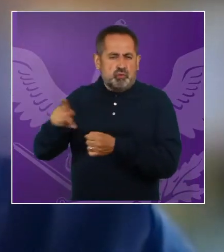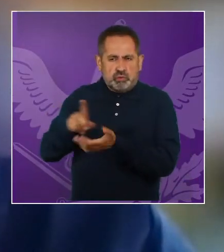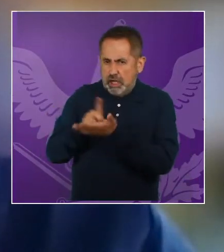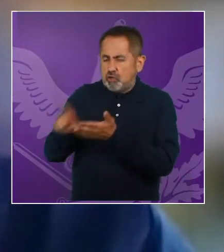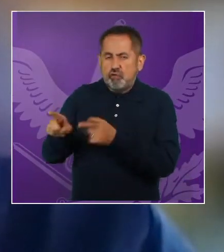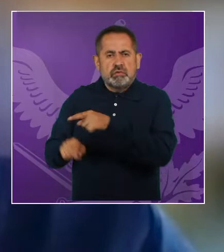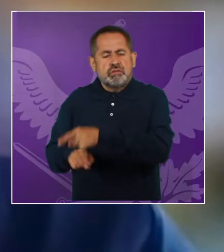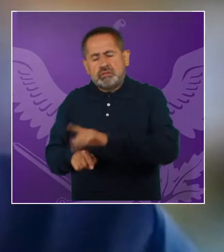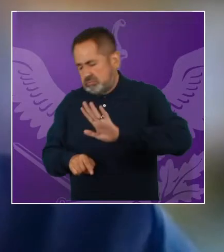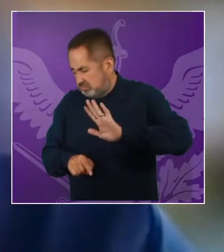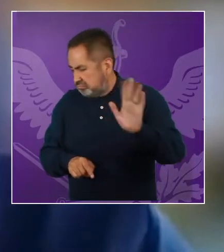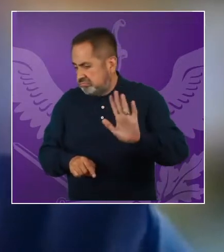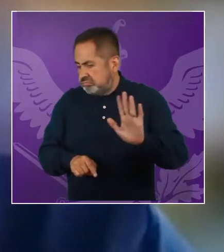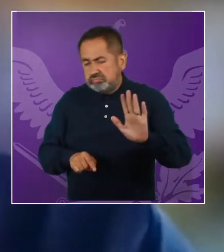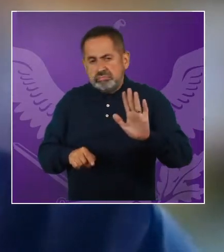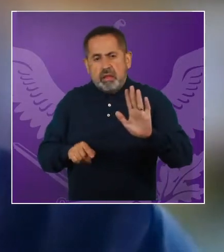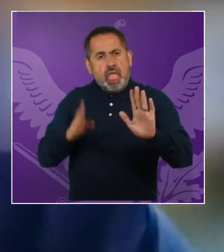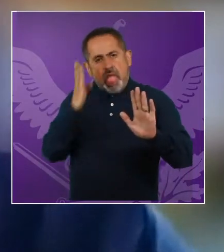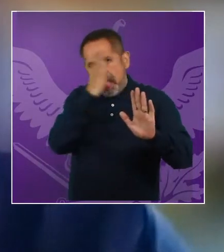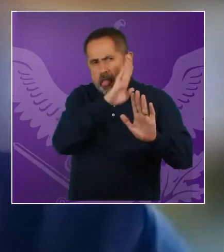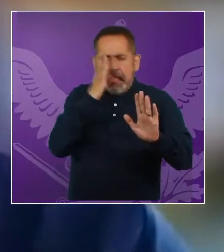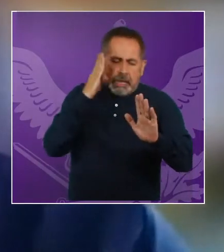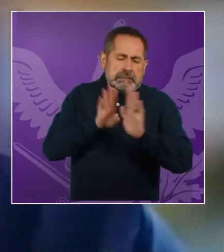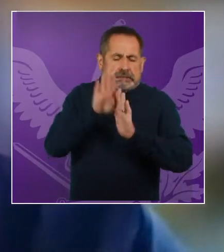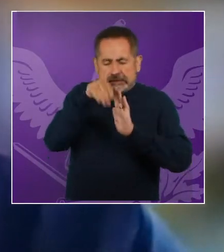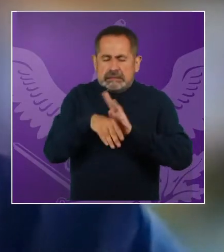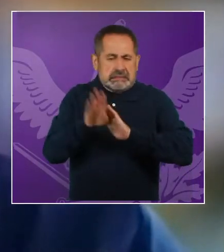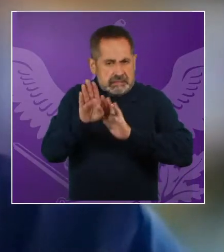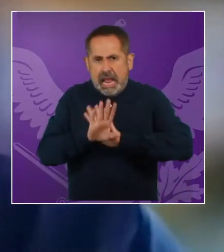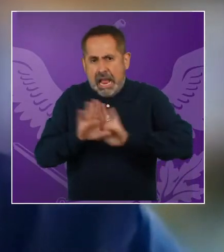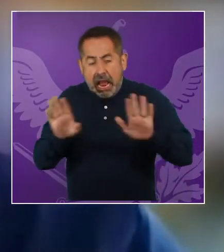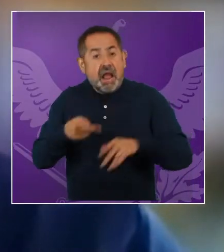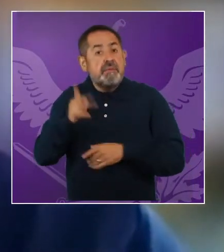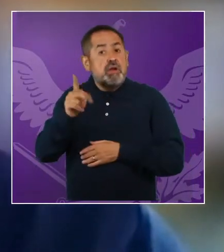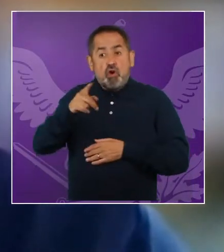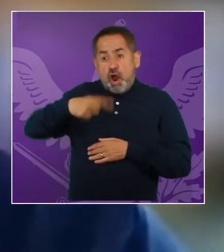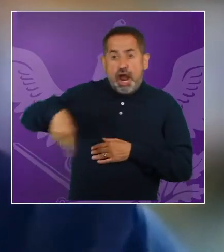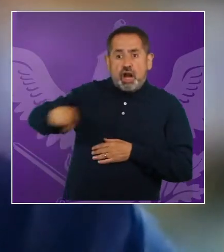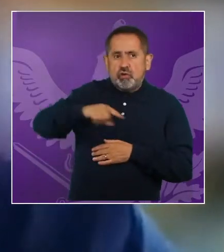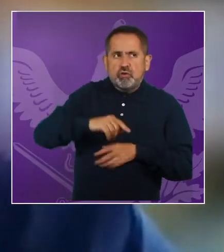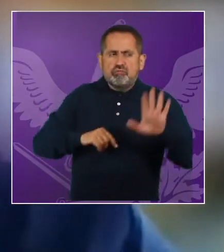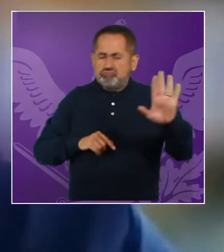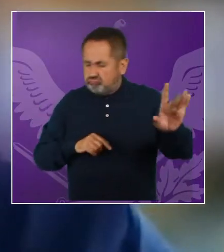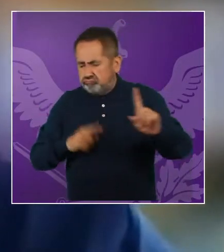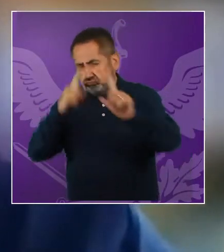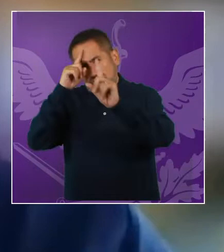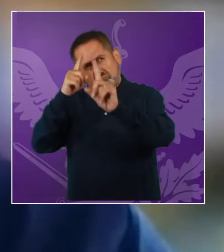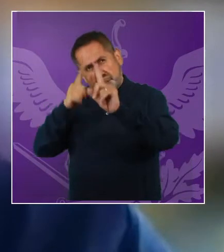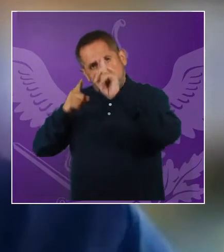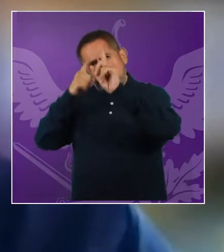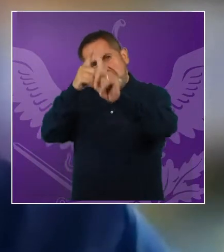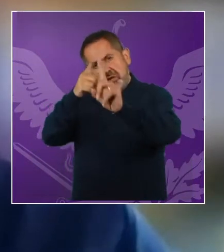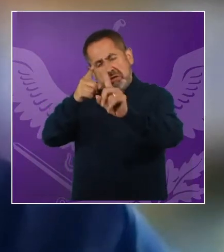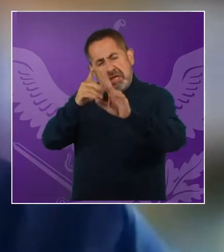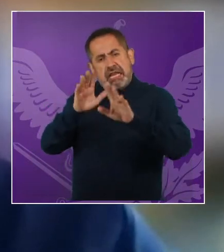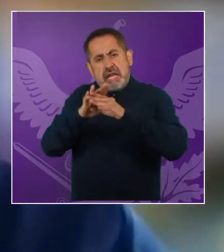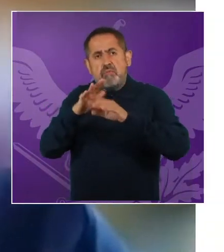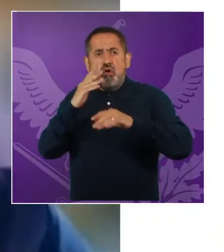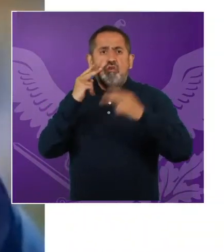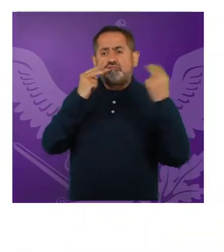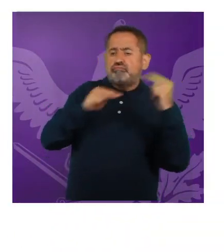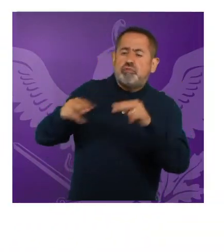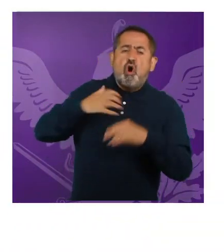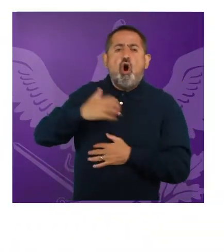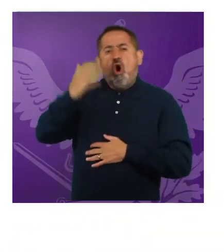ha tenido muchas altas y bajas, pero nunca hemos perdido el